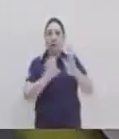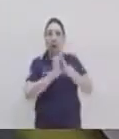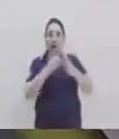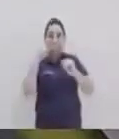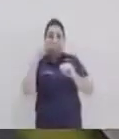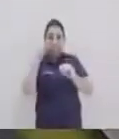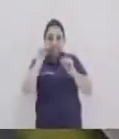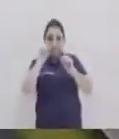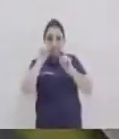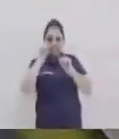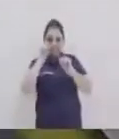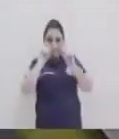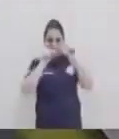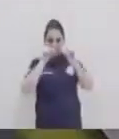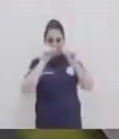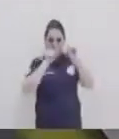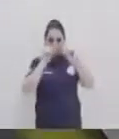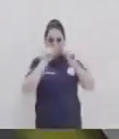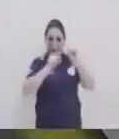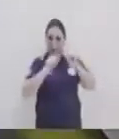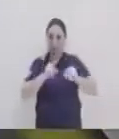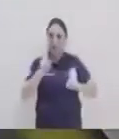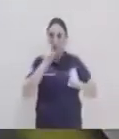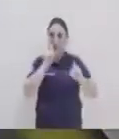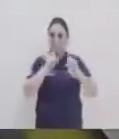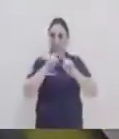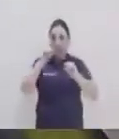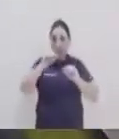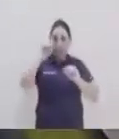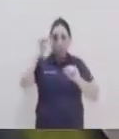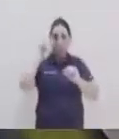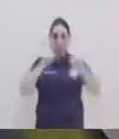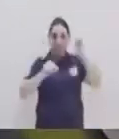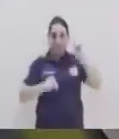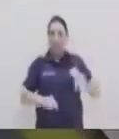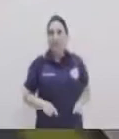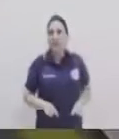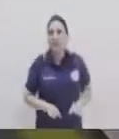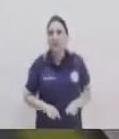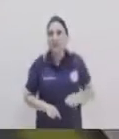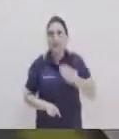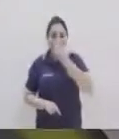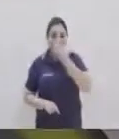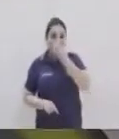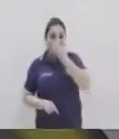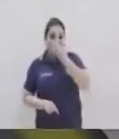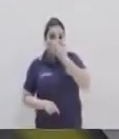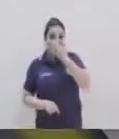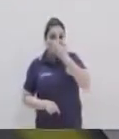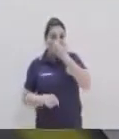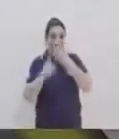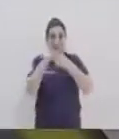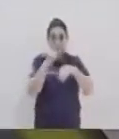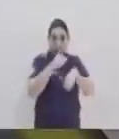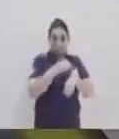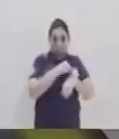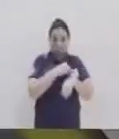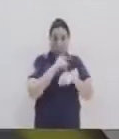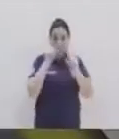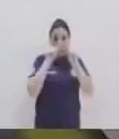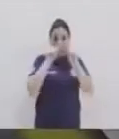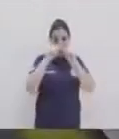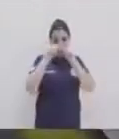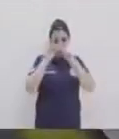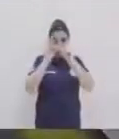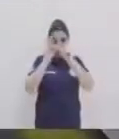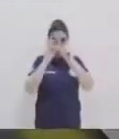con las pinzas por eso les puse los ingredientes una pinza eléctrica para poder amarrarlo pero si tú no quieres utilizar una